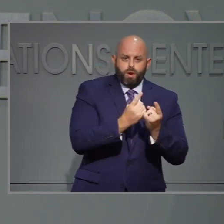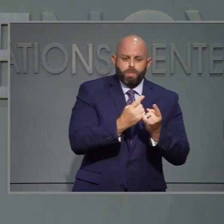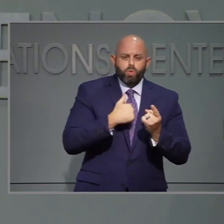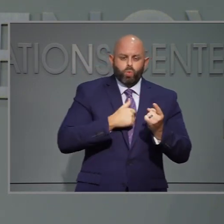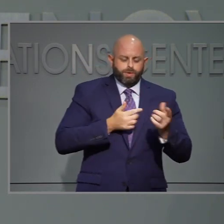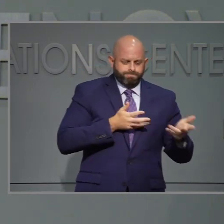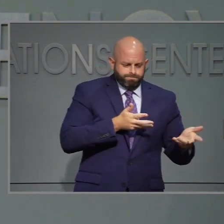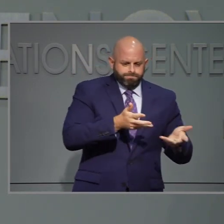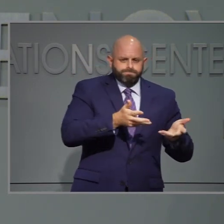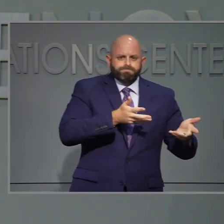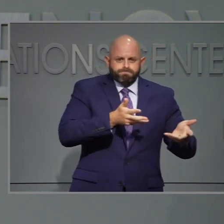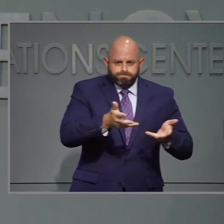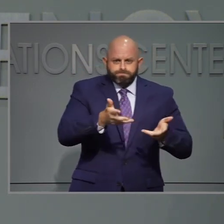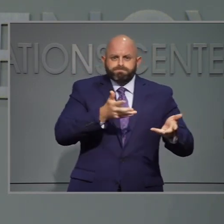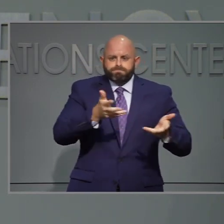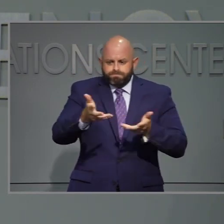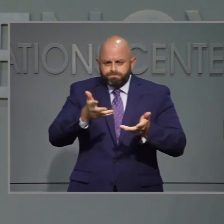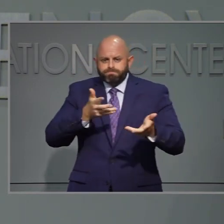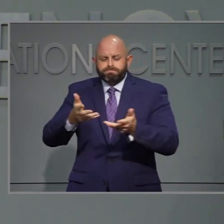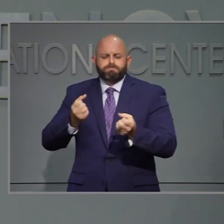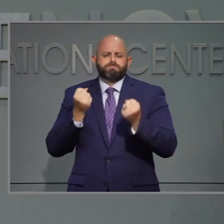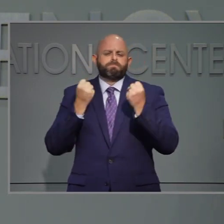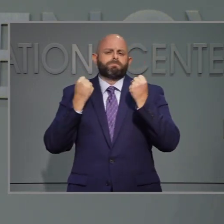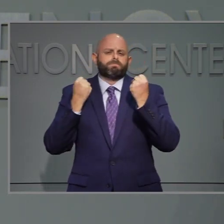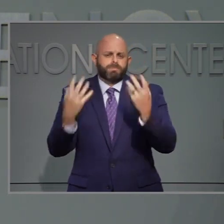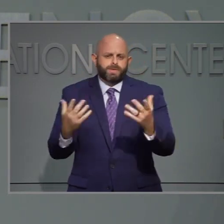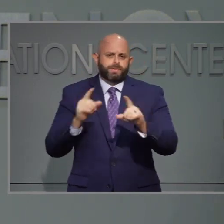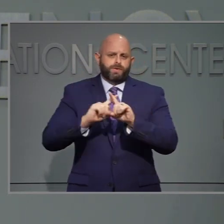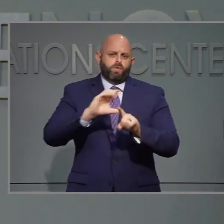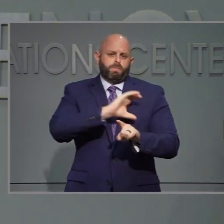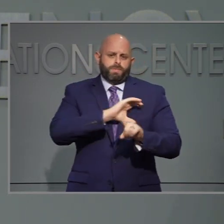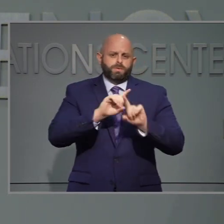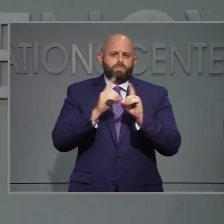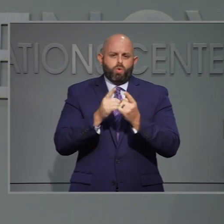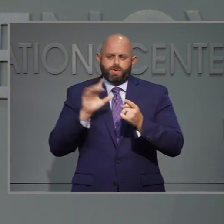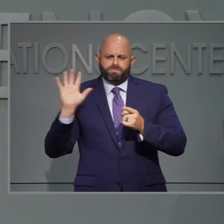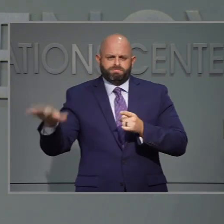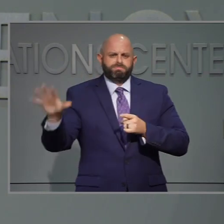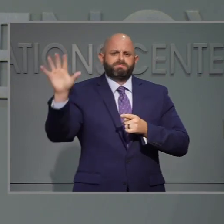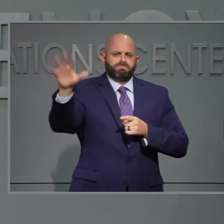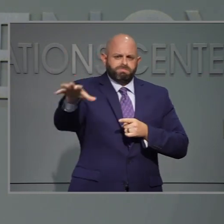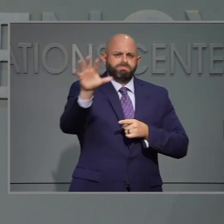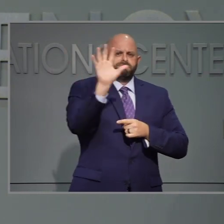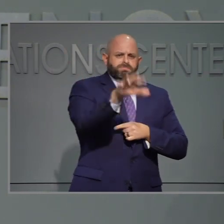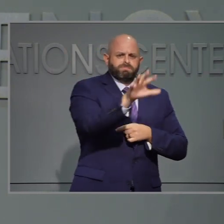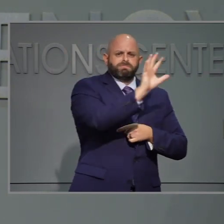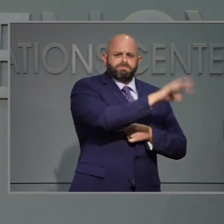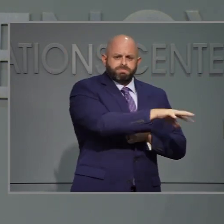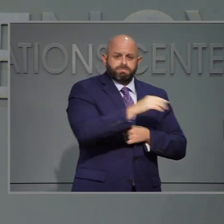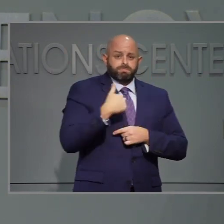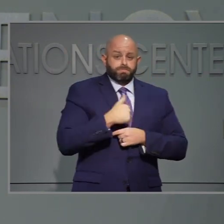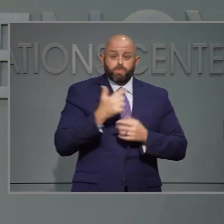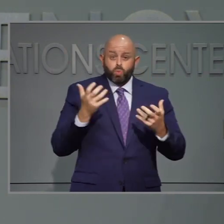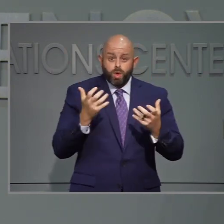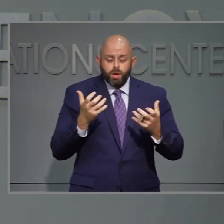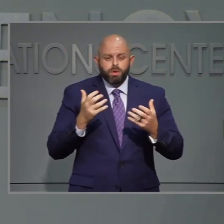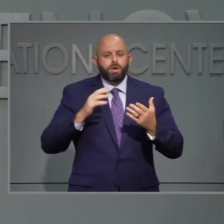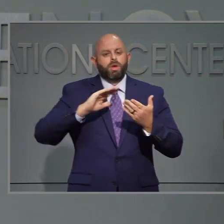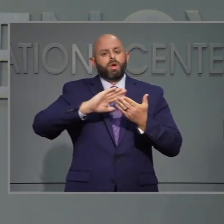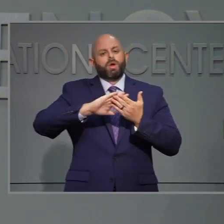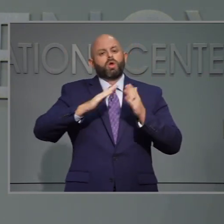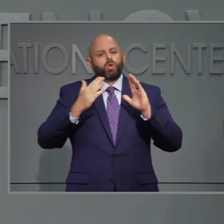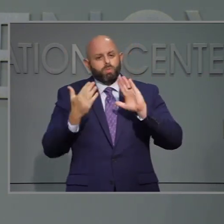sino con otros aliados. Nosotros nos ponemos en comunicación con nuestros aliados de la agencia del orden